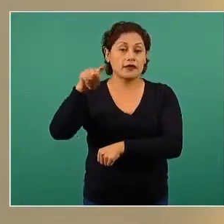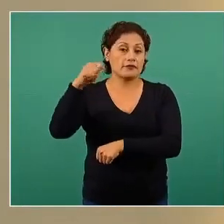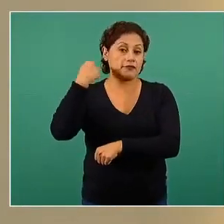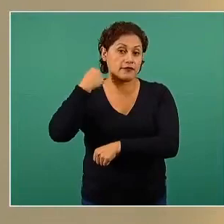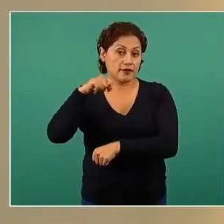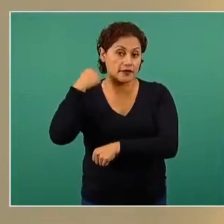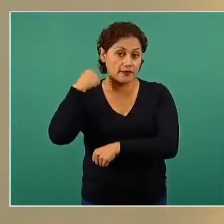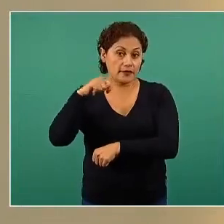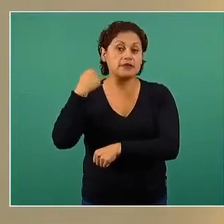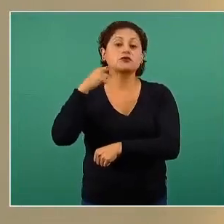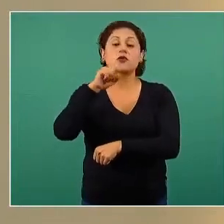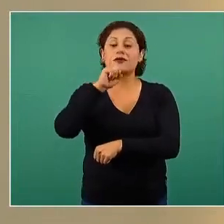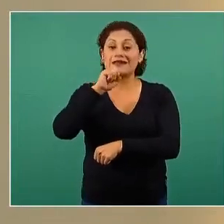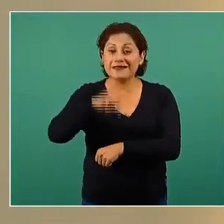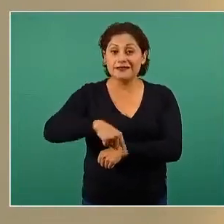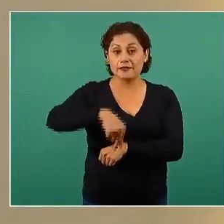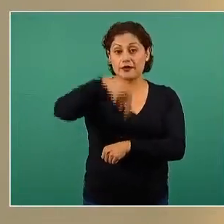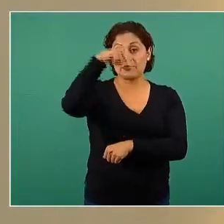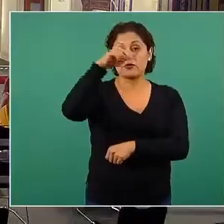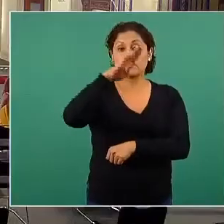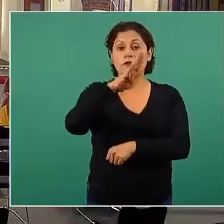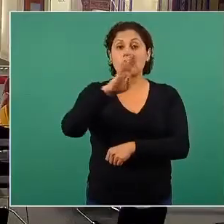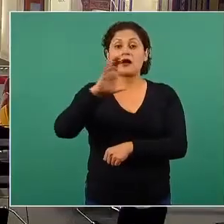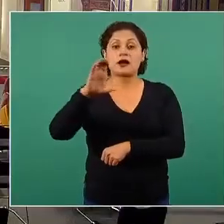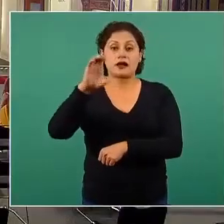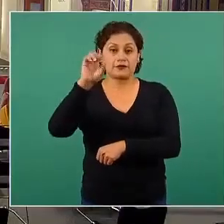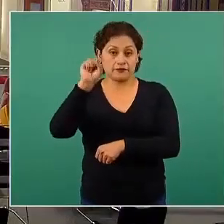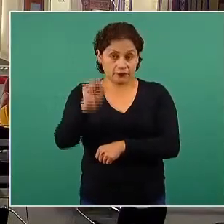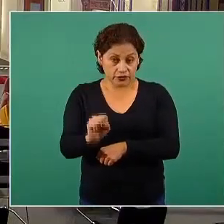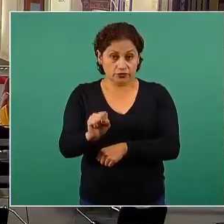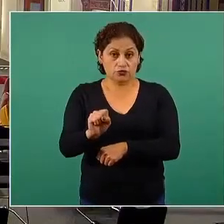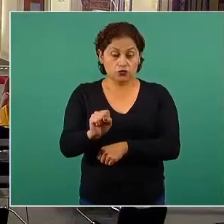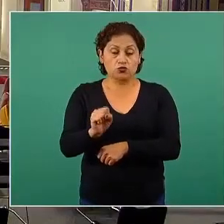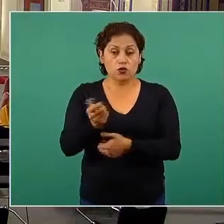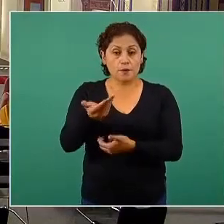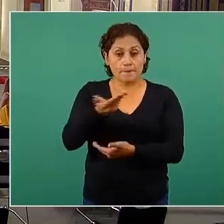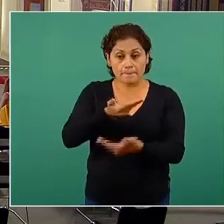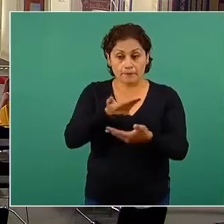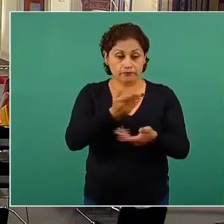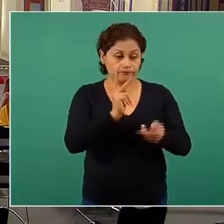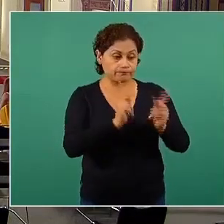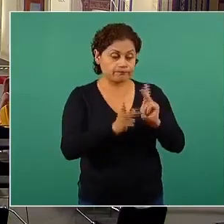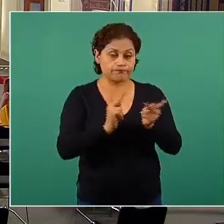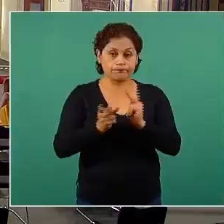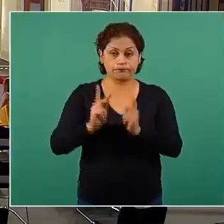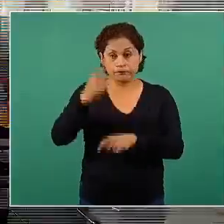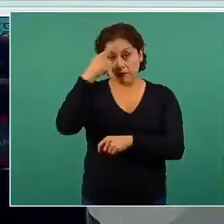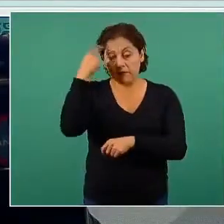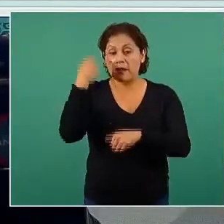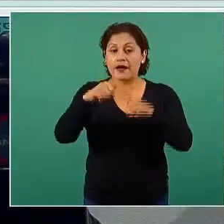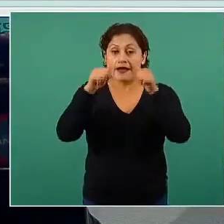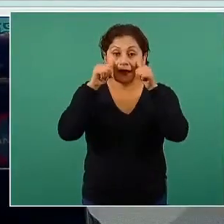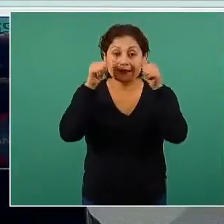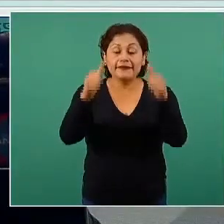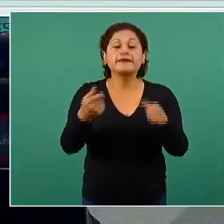de Baja California Sur, para poder atender las razones por las cuales los